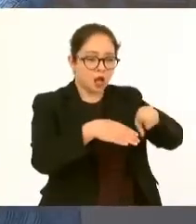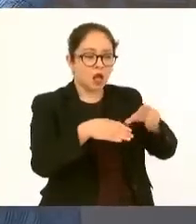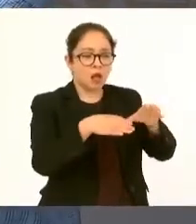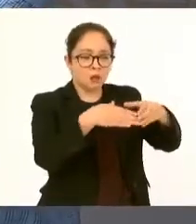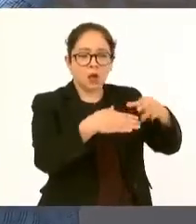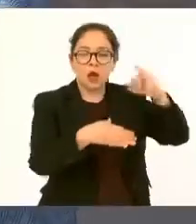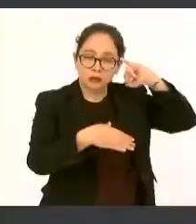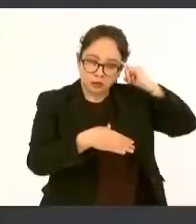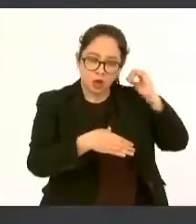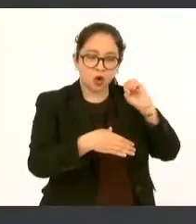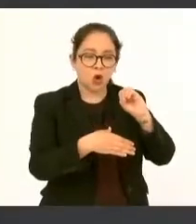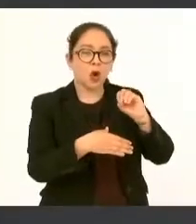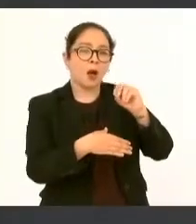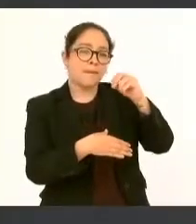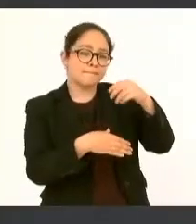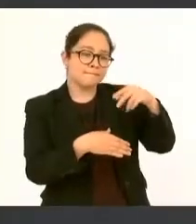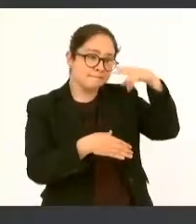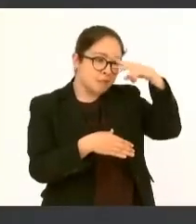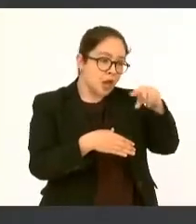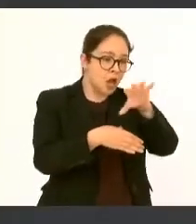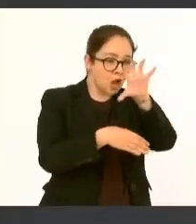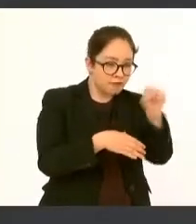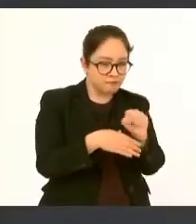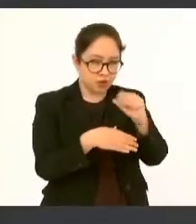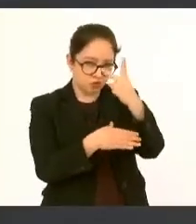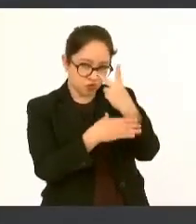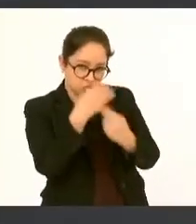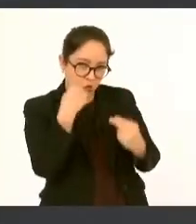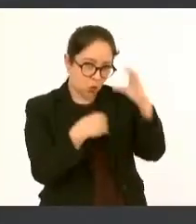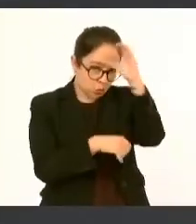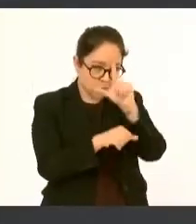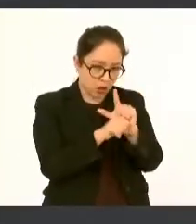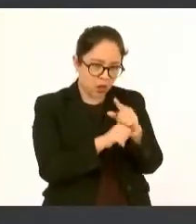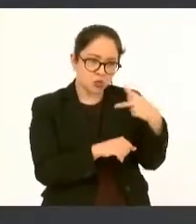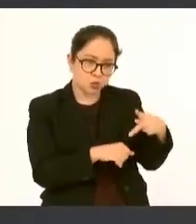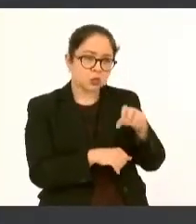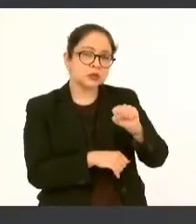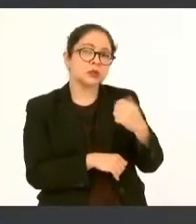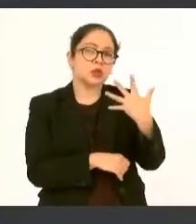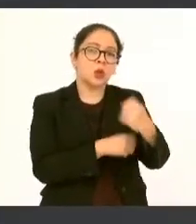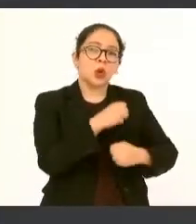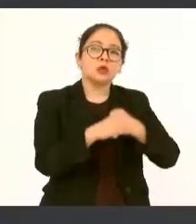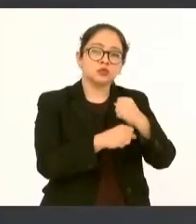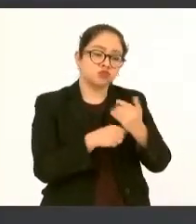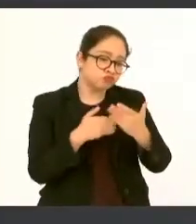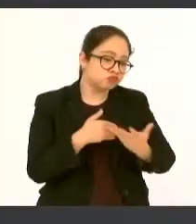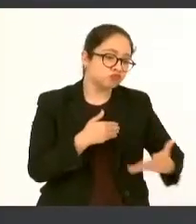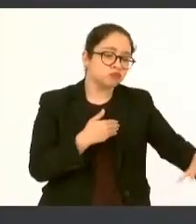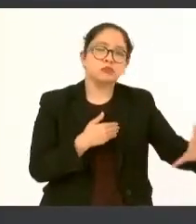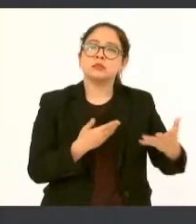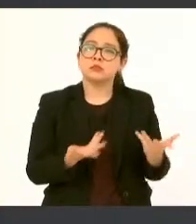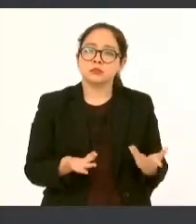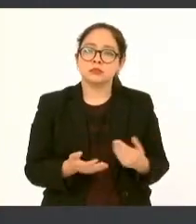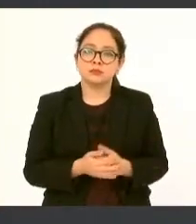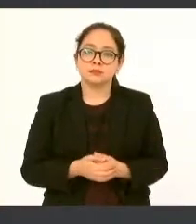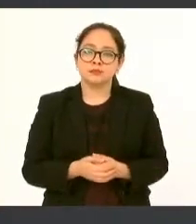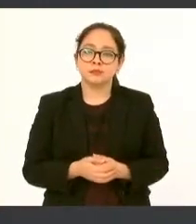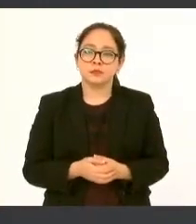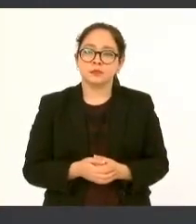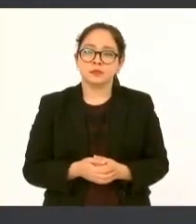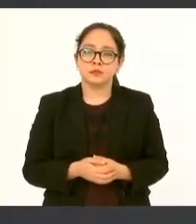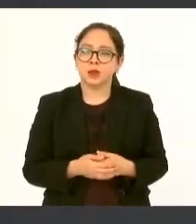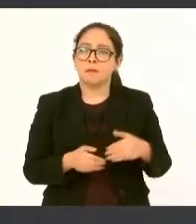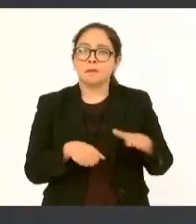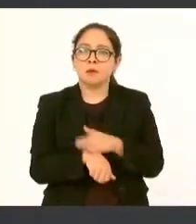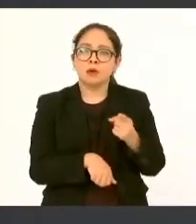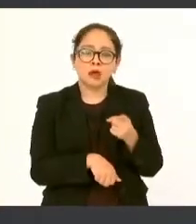es a partir de los 65 años porque a ellos desde